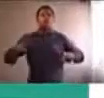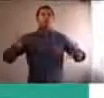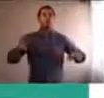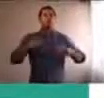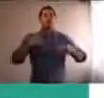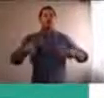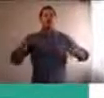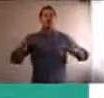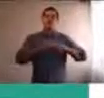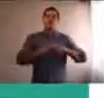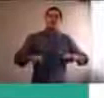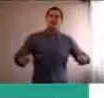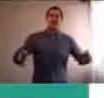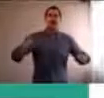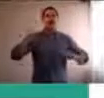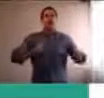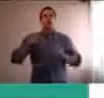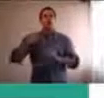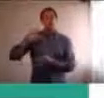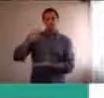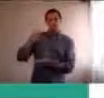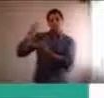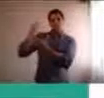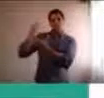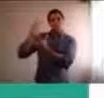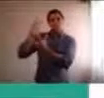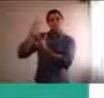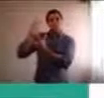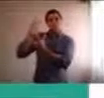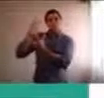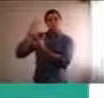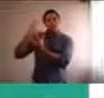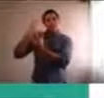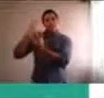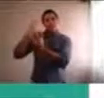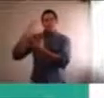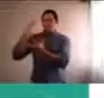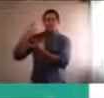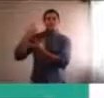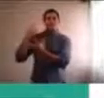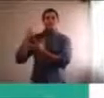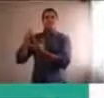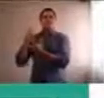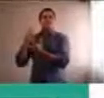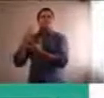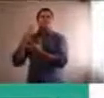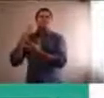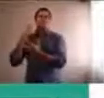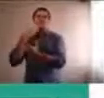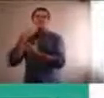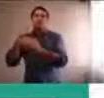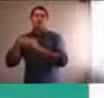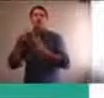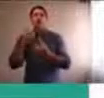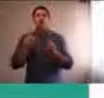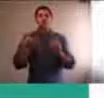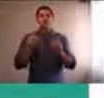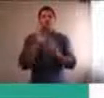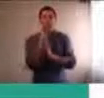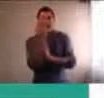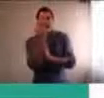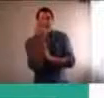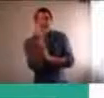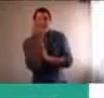peluches, que sean significativos, para los chicos, un espejo, con el que podemos vernos, ir poniendo caras,